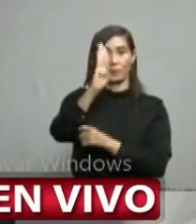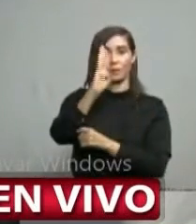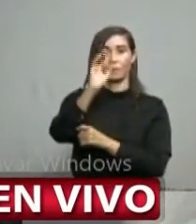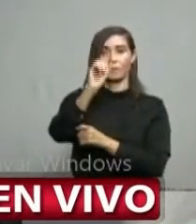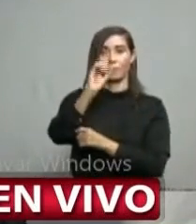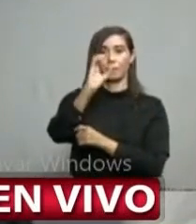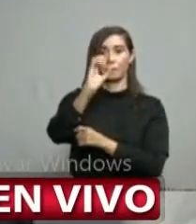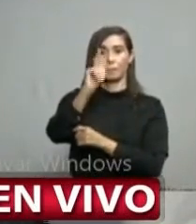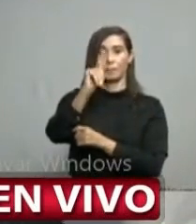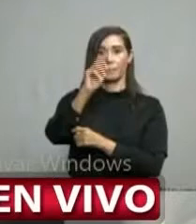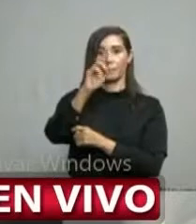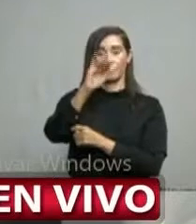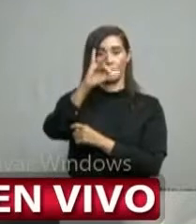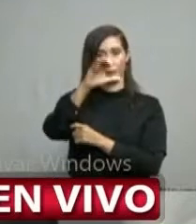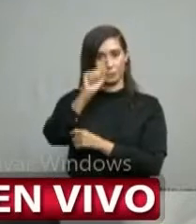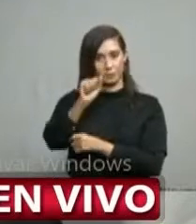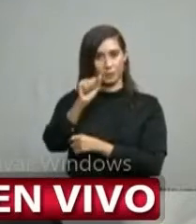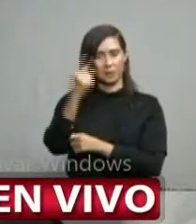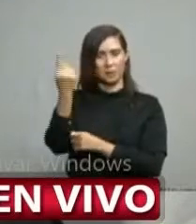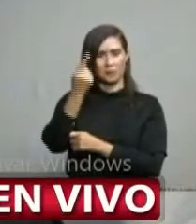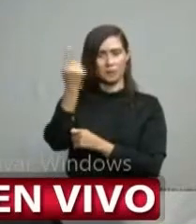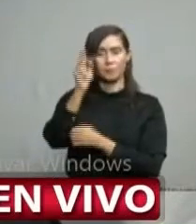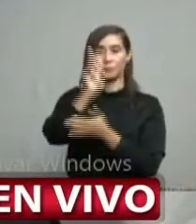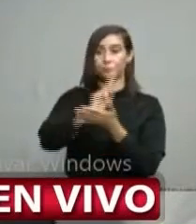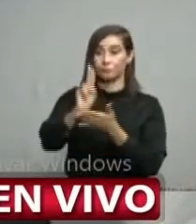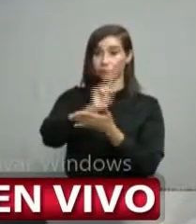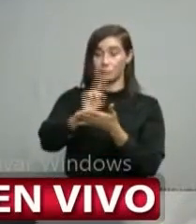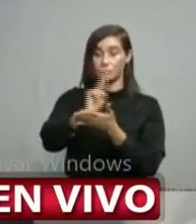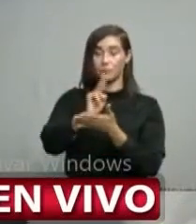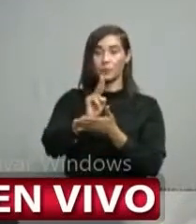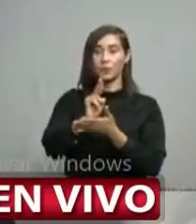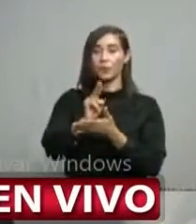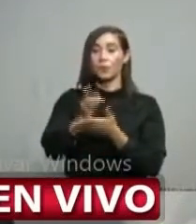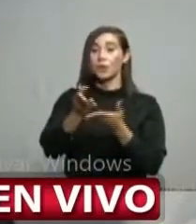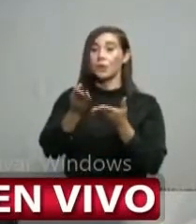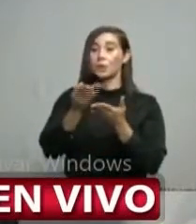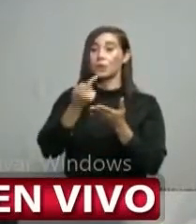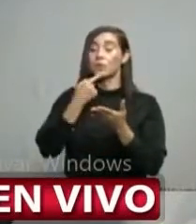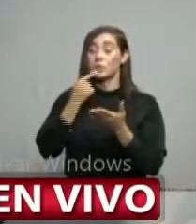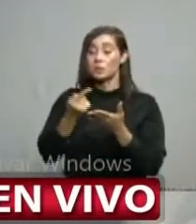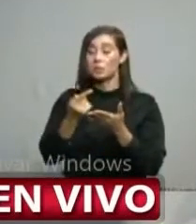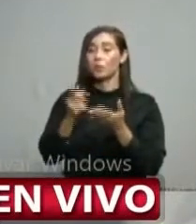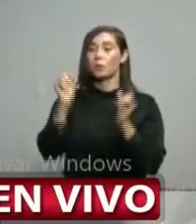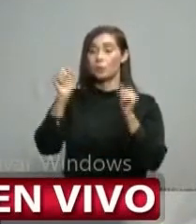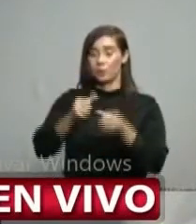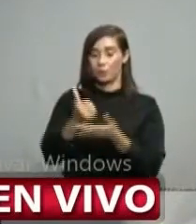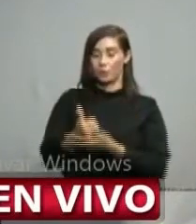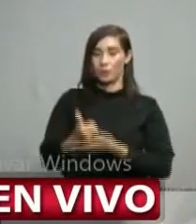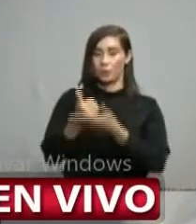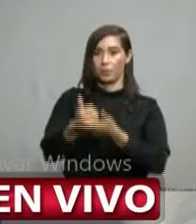que creemos que con esto ayudamos a mantener niveles